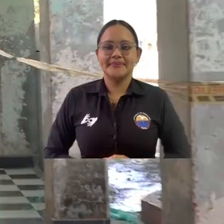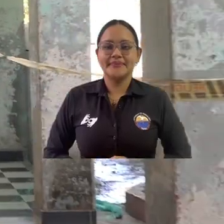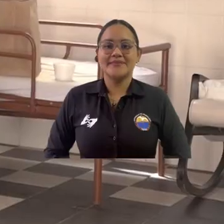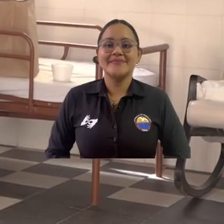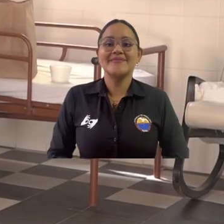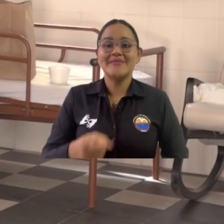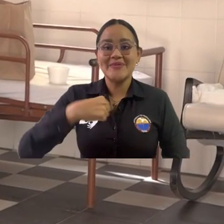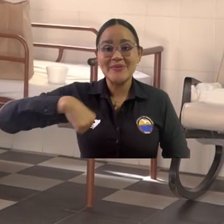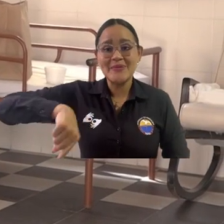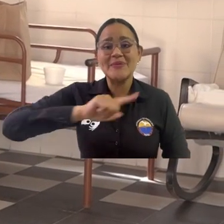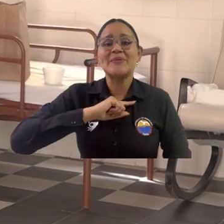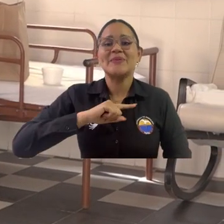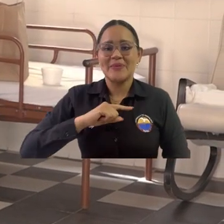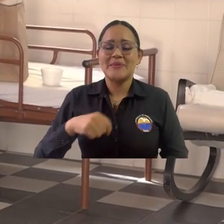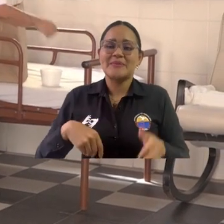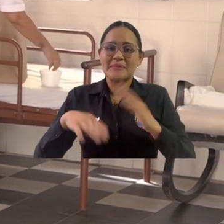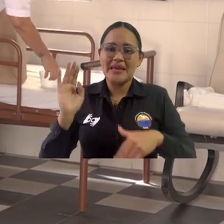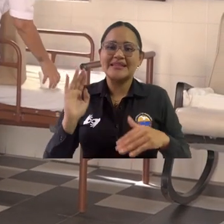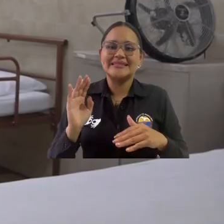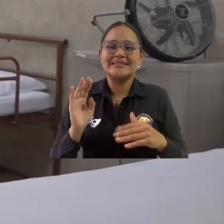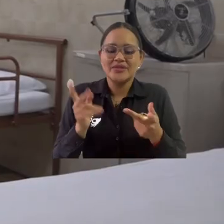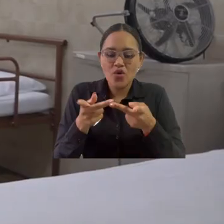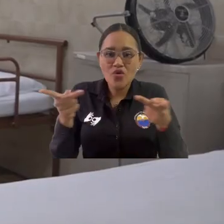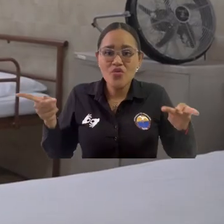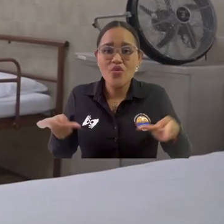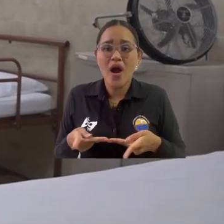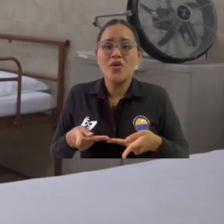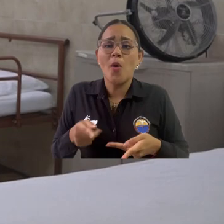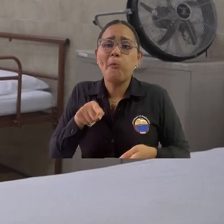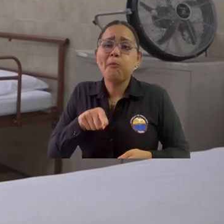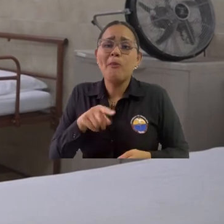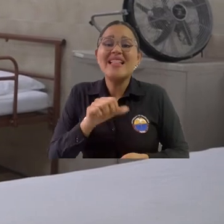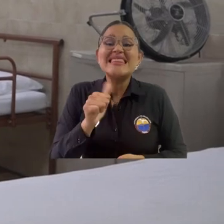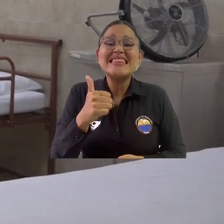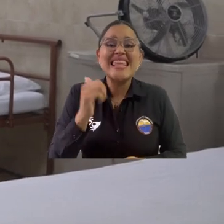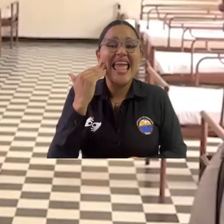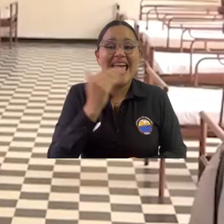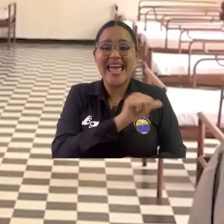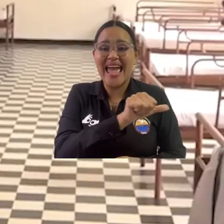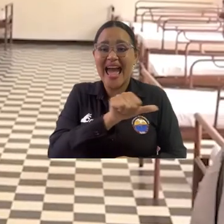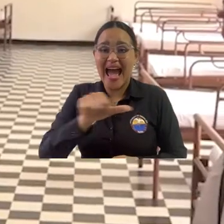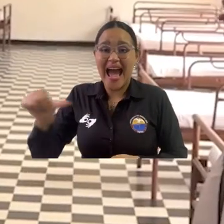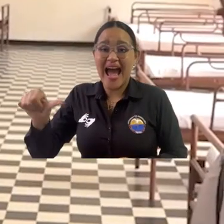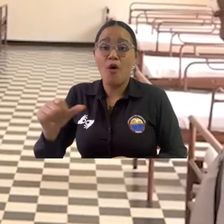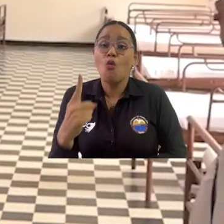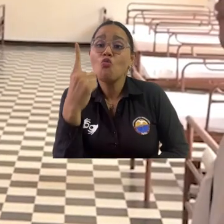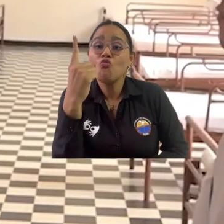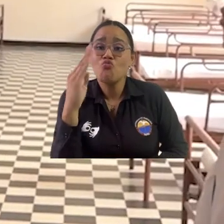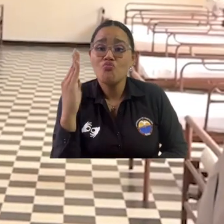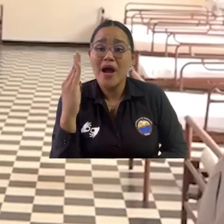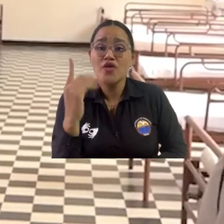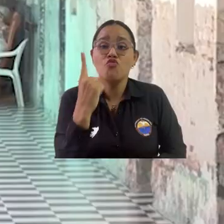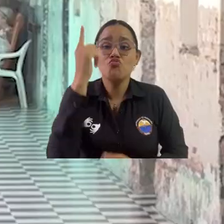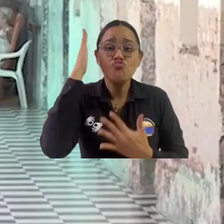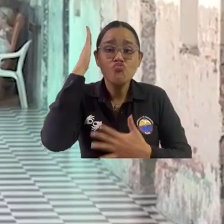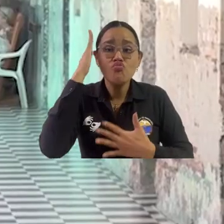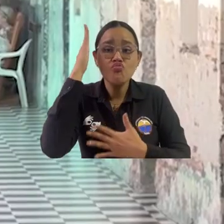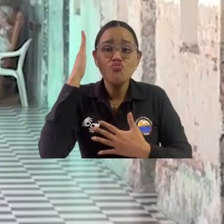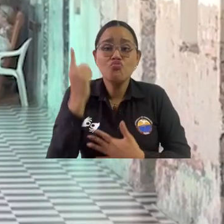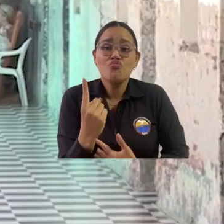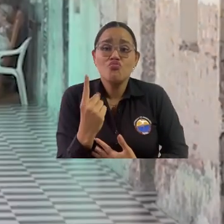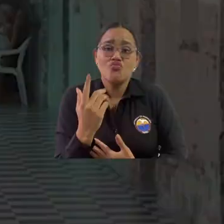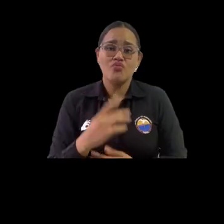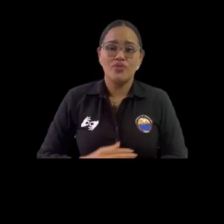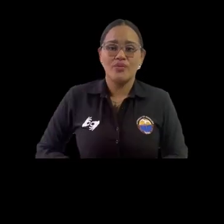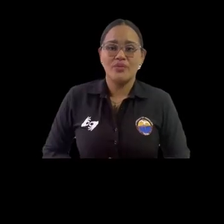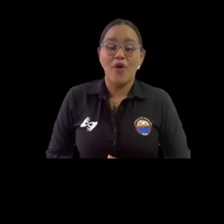Nosotros contábamos con una habitación que albergaba 10 mujeres, con un solo servicio sanitario y una sola